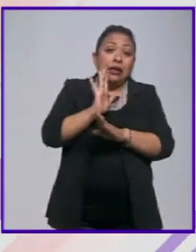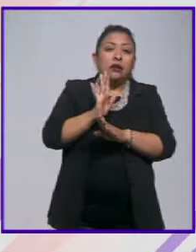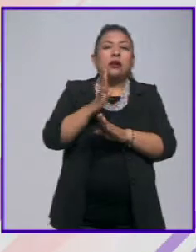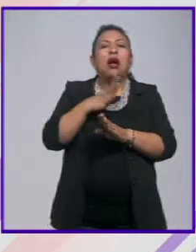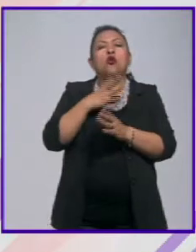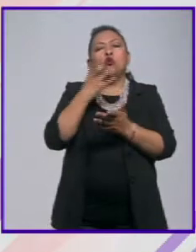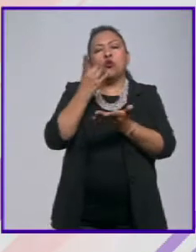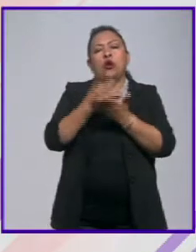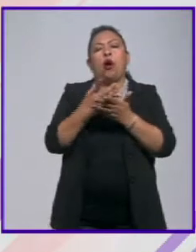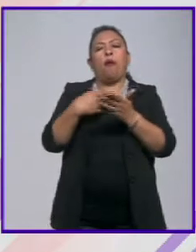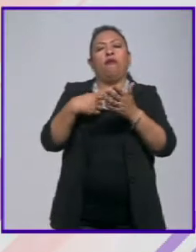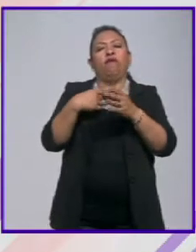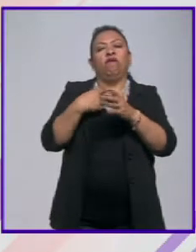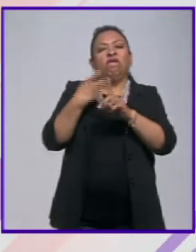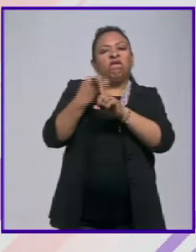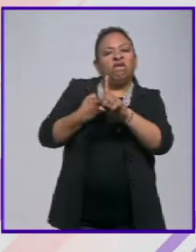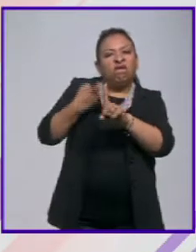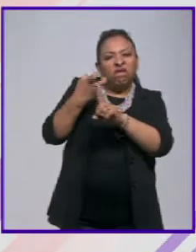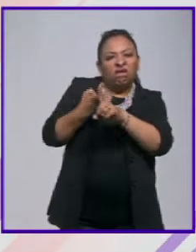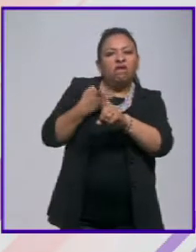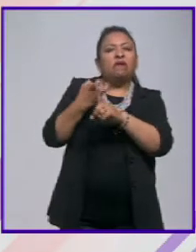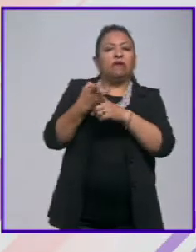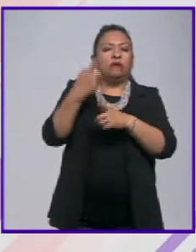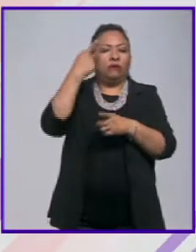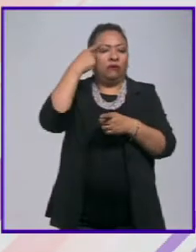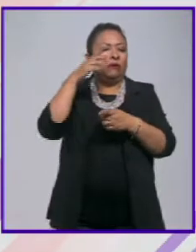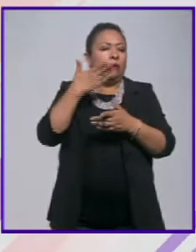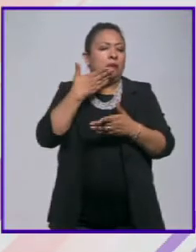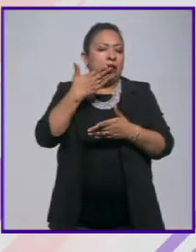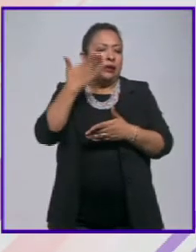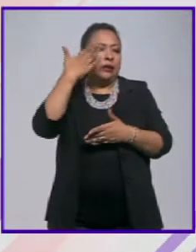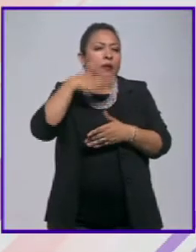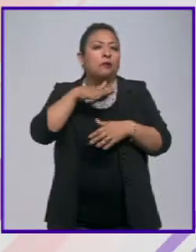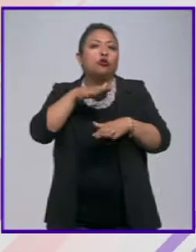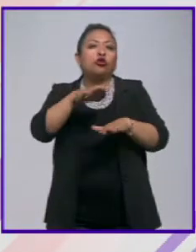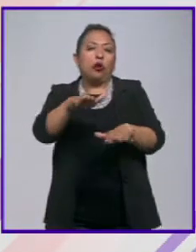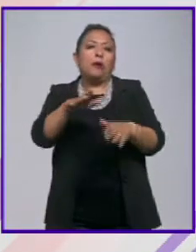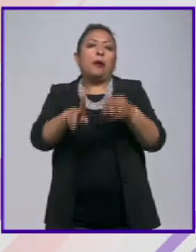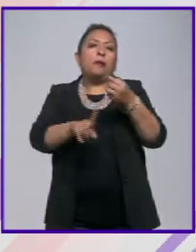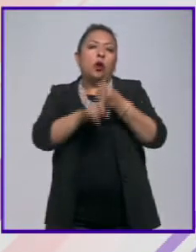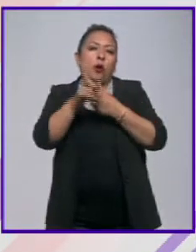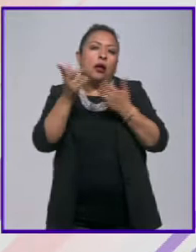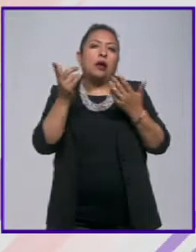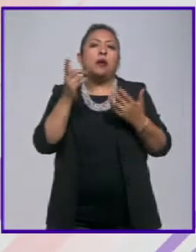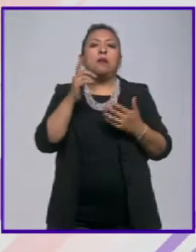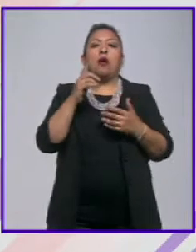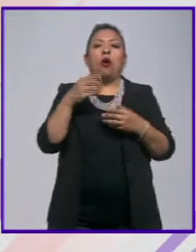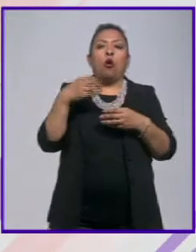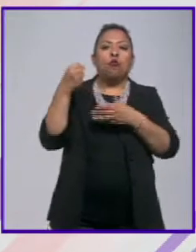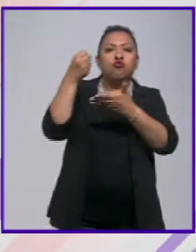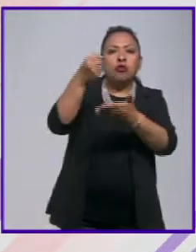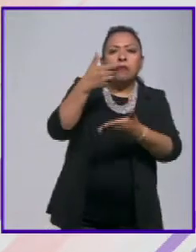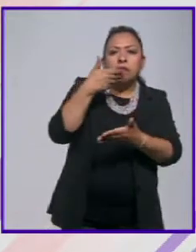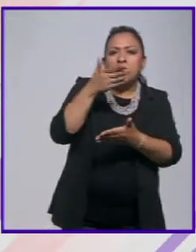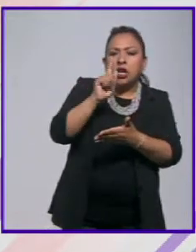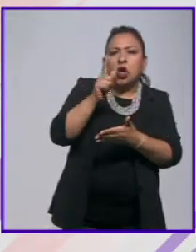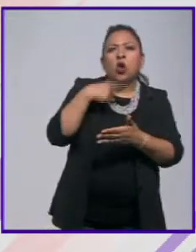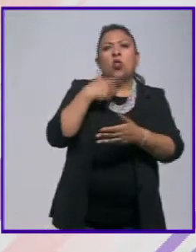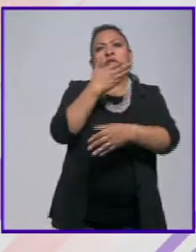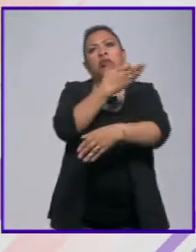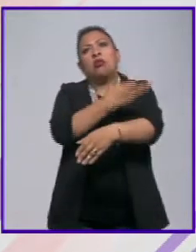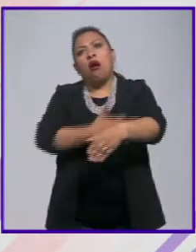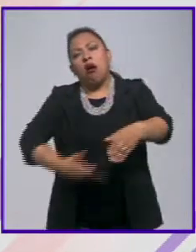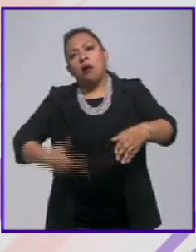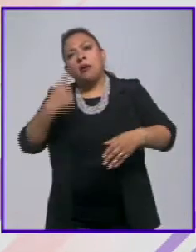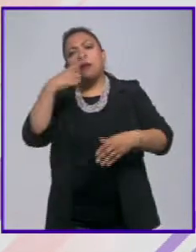críticas que las tenemos creo que bastante bien ubicadas sobre estos asuntos de que si no se entregó a tiempo que si tardaron mucho